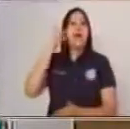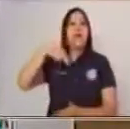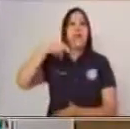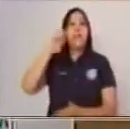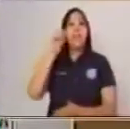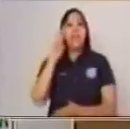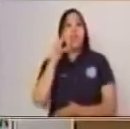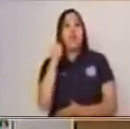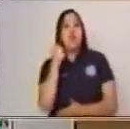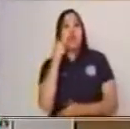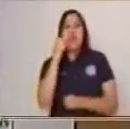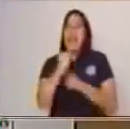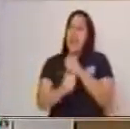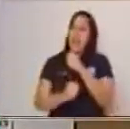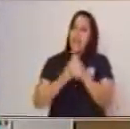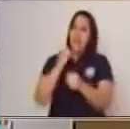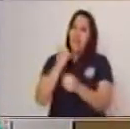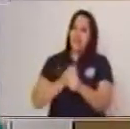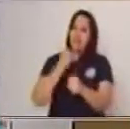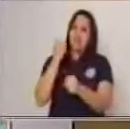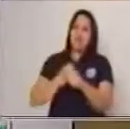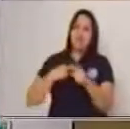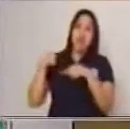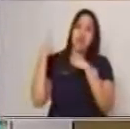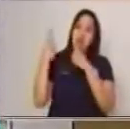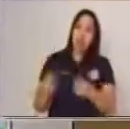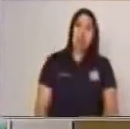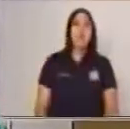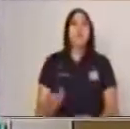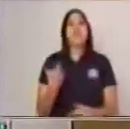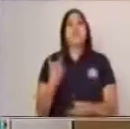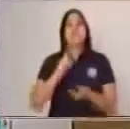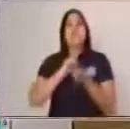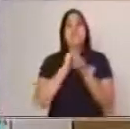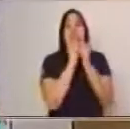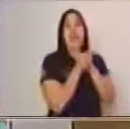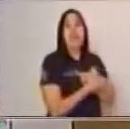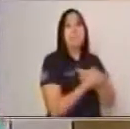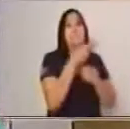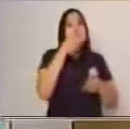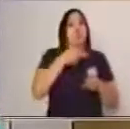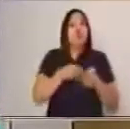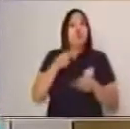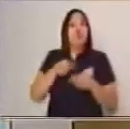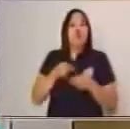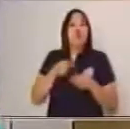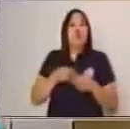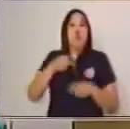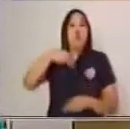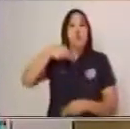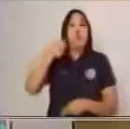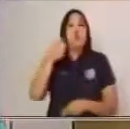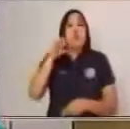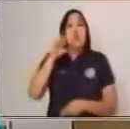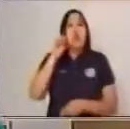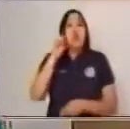años después, cambió su nombre por el afrancesado Napoleón Bonaparte. El registro más